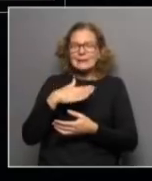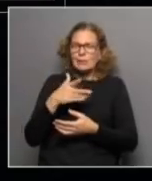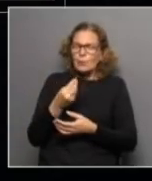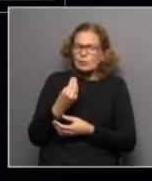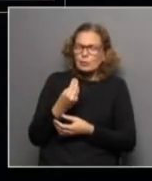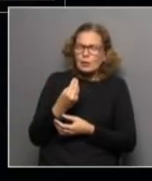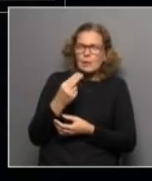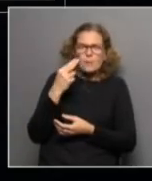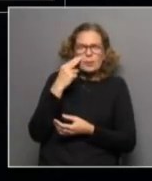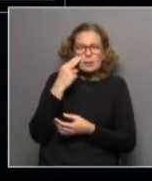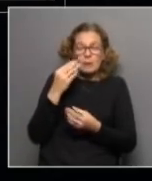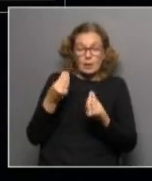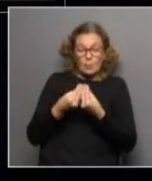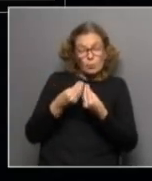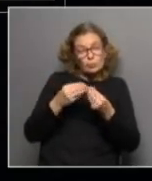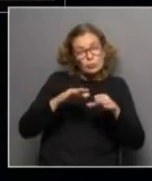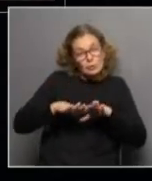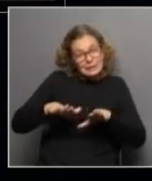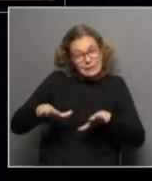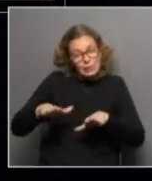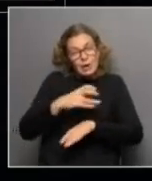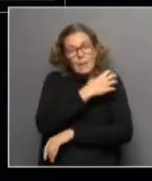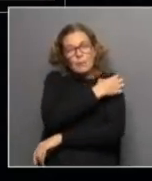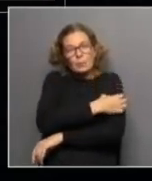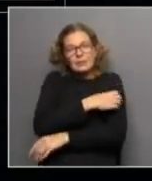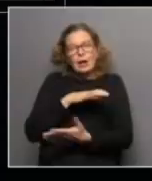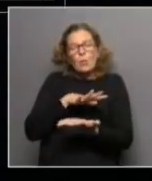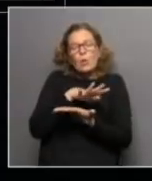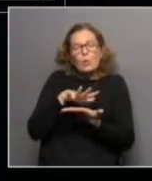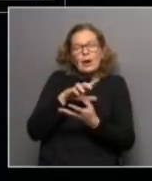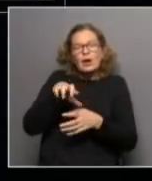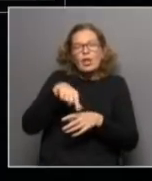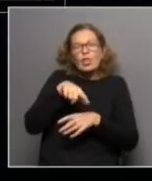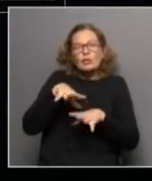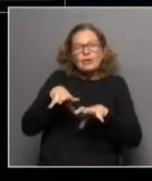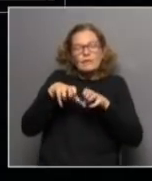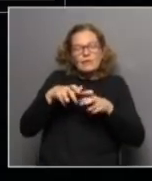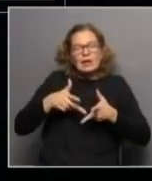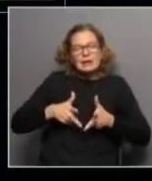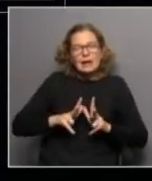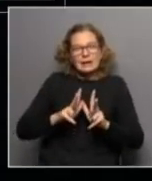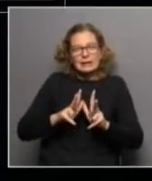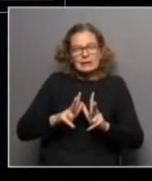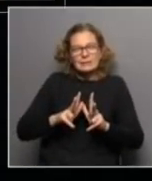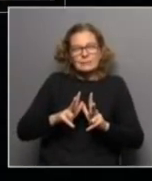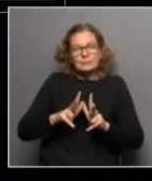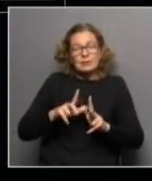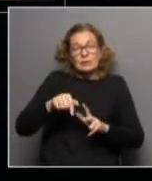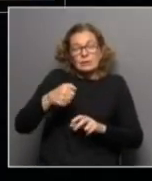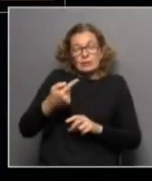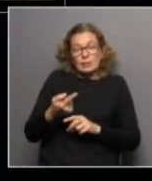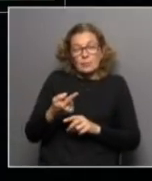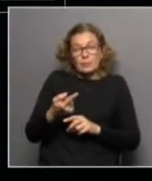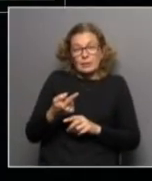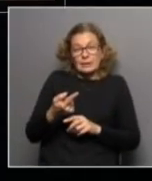afecta en muchos niños la pobreza o el lugar en donde viven y nace referido a después qué